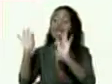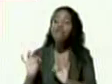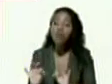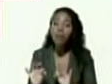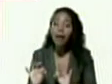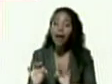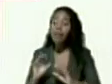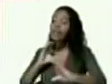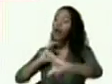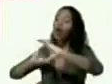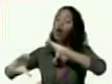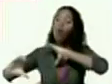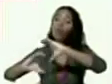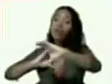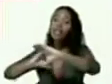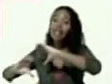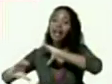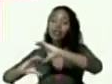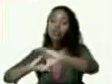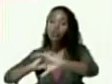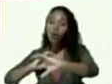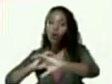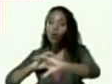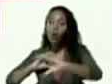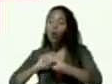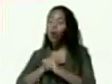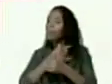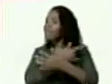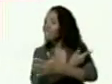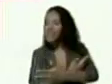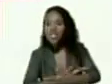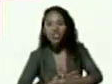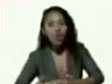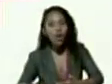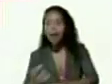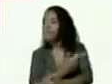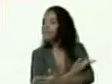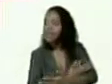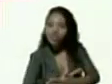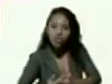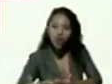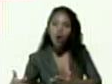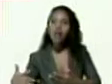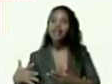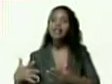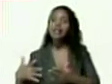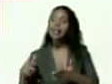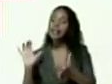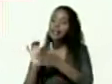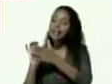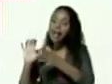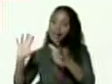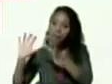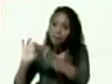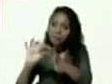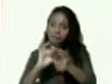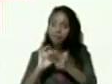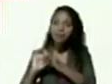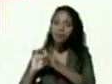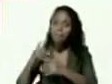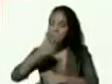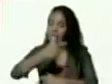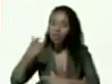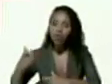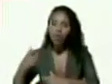comunicación con millones y millones de compatriotas para que estén bien